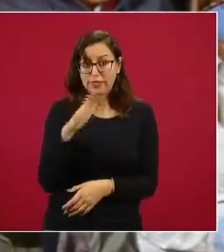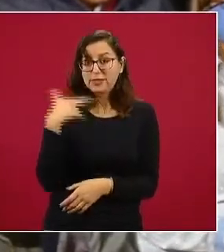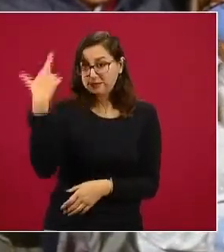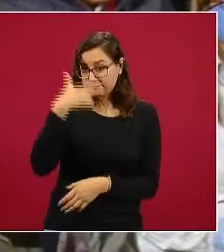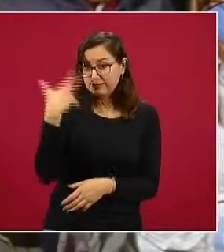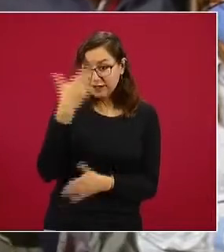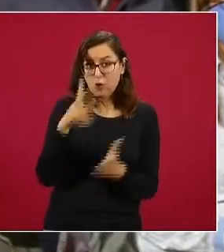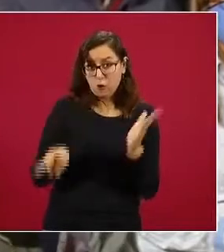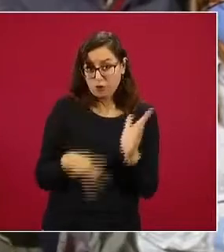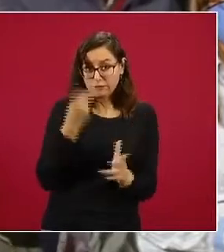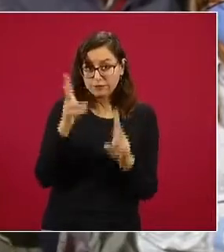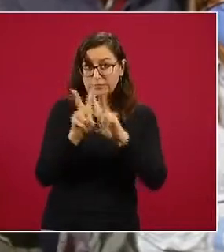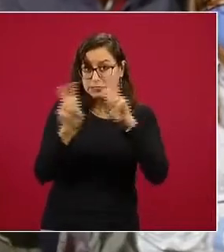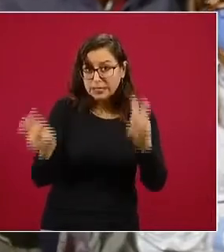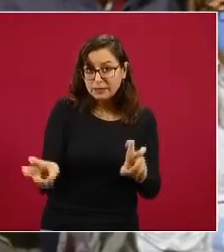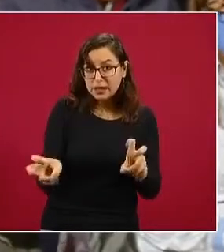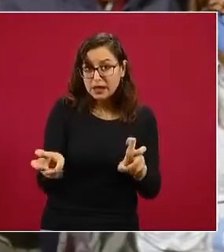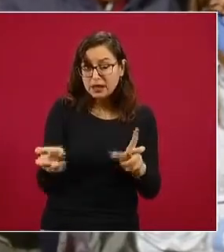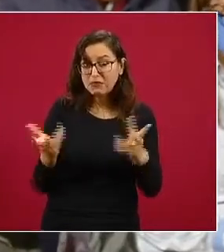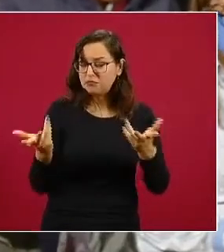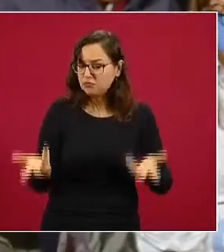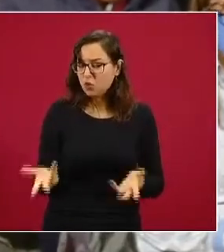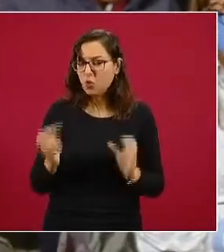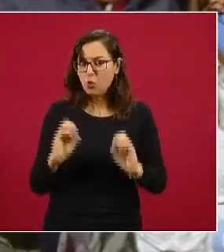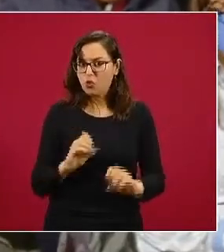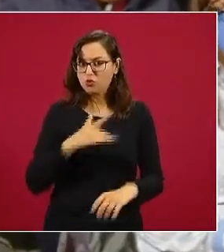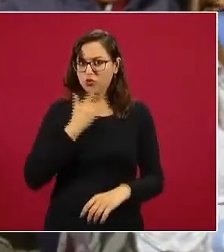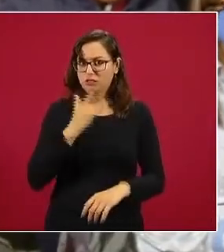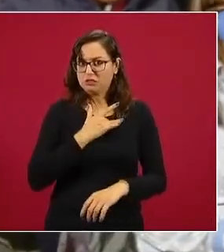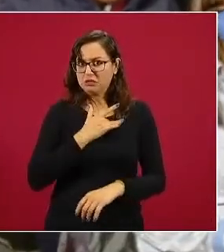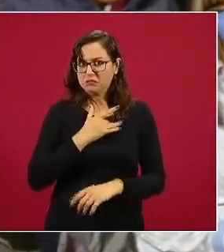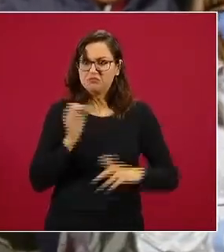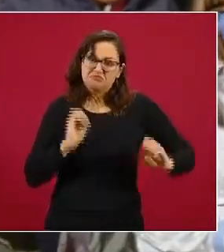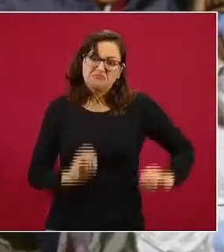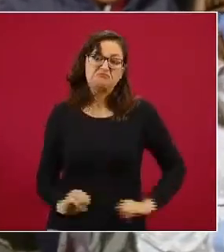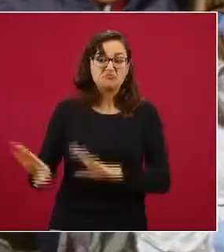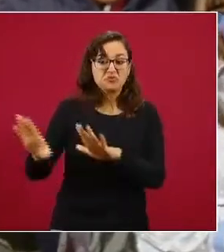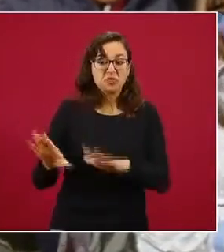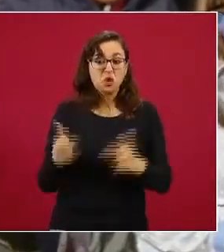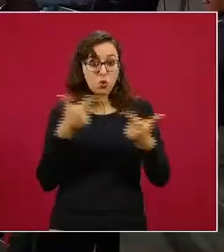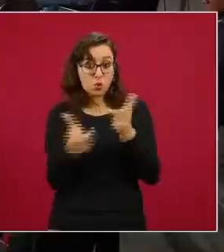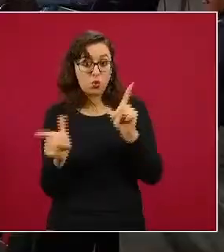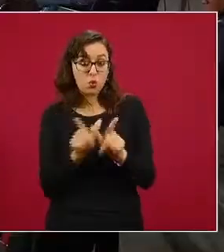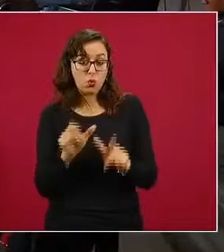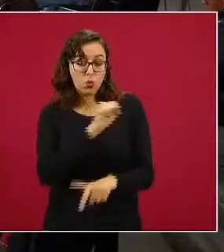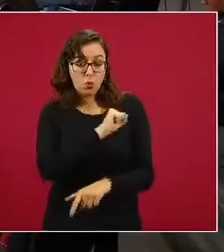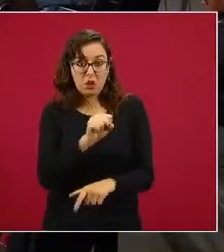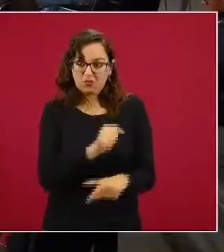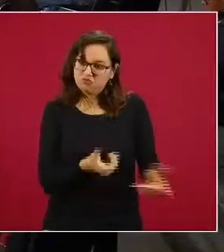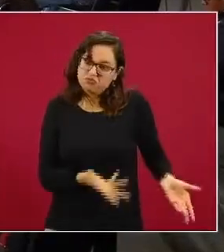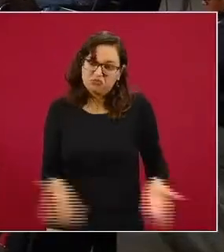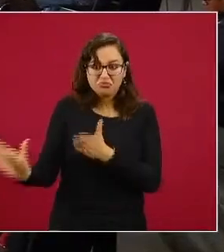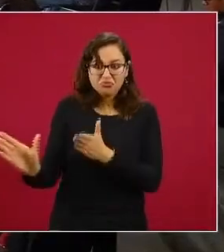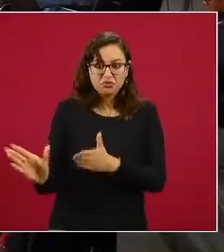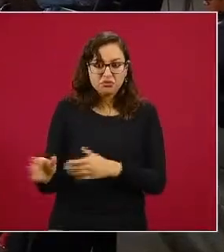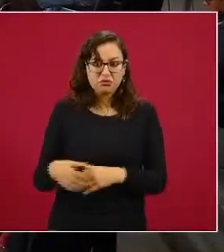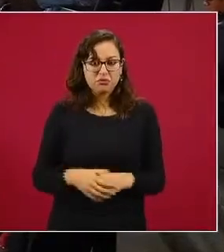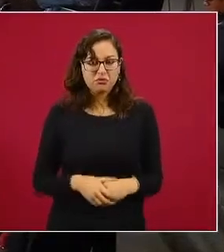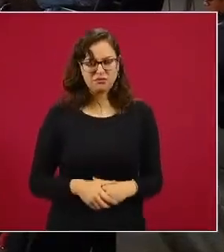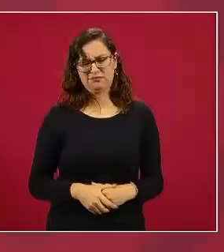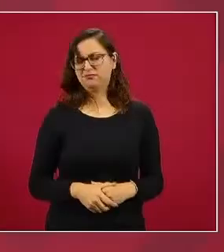a esta situación? ¿Y si esto no considera que pudiera abrirle la puerta a grupos del crimen? No, al contrario.